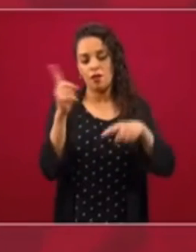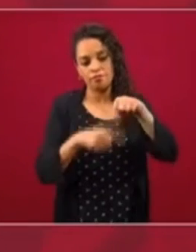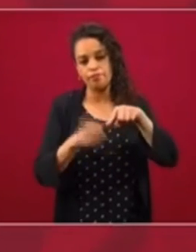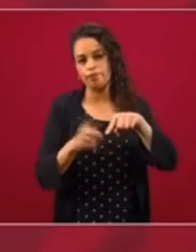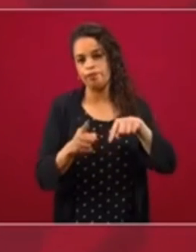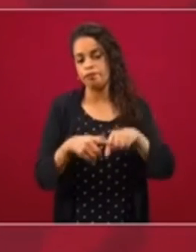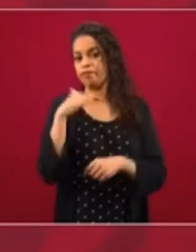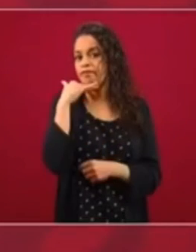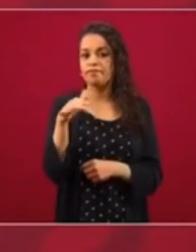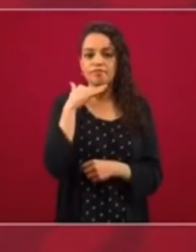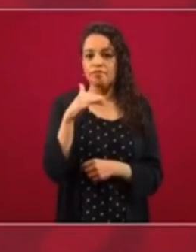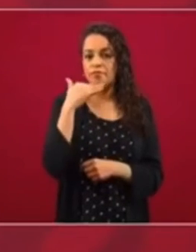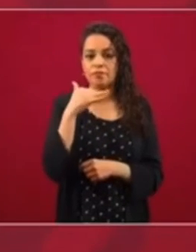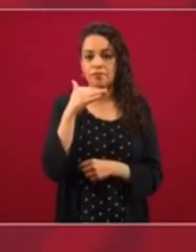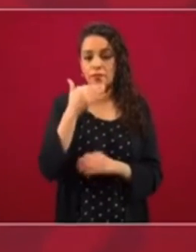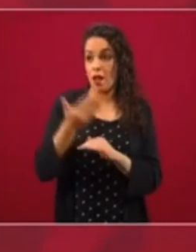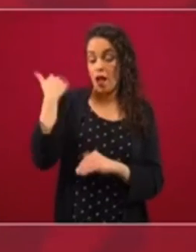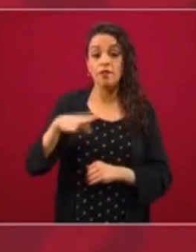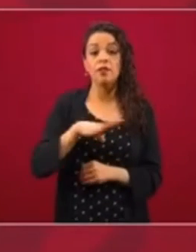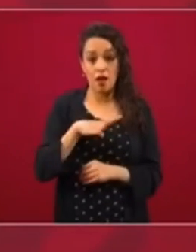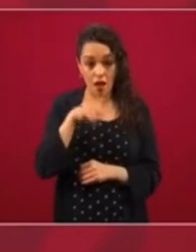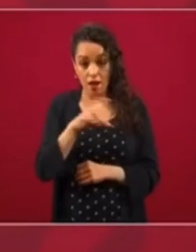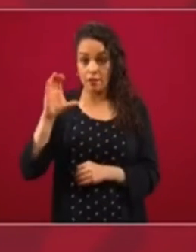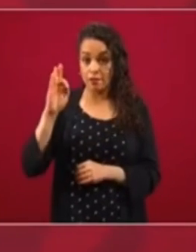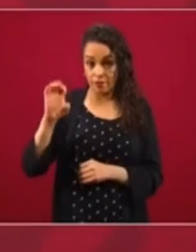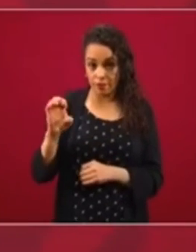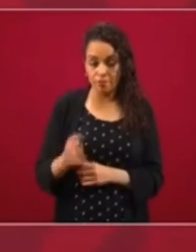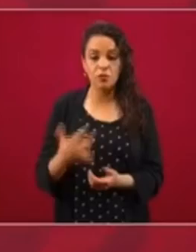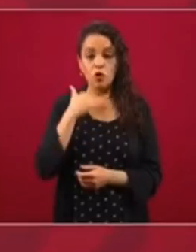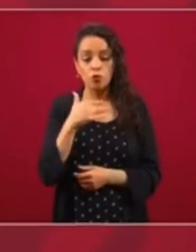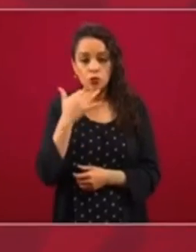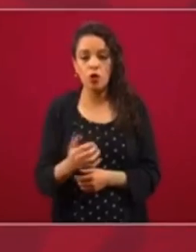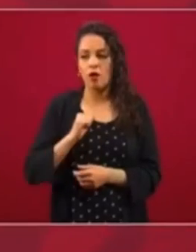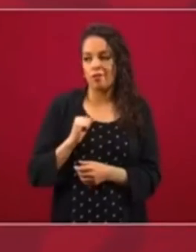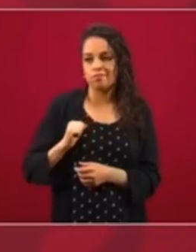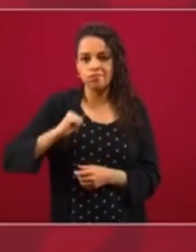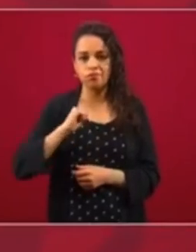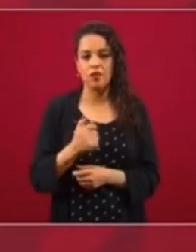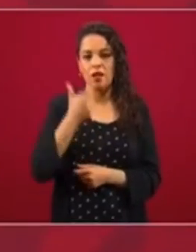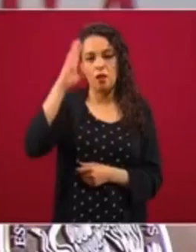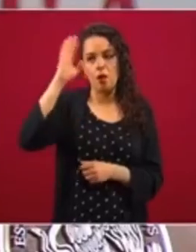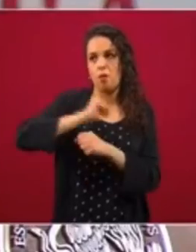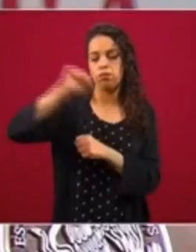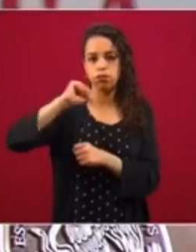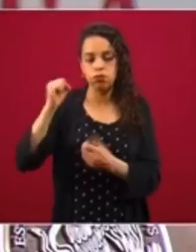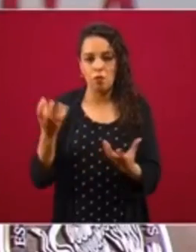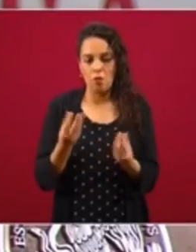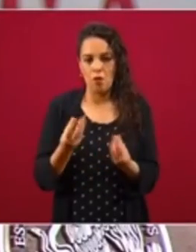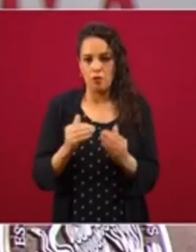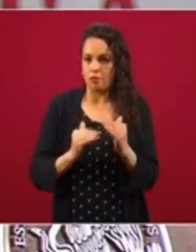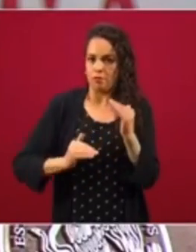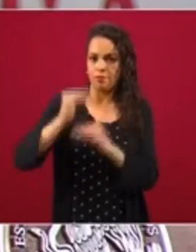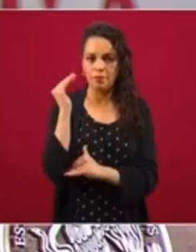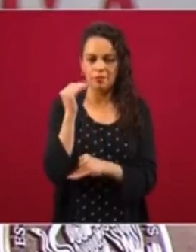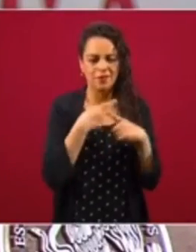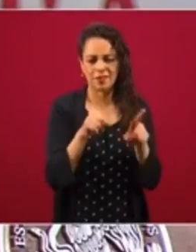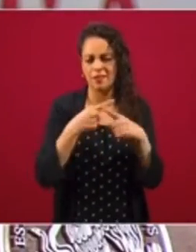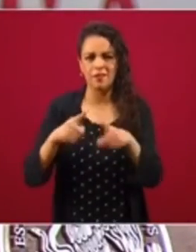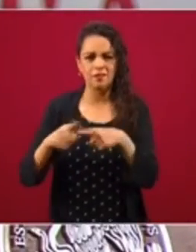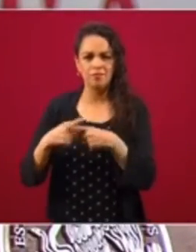que existía en la Comisión Federal de Electricidad influyentismo, corrupción, sobreprecios, de todo.